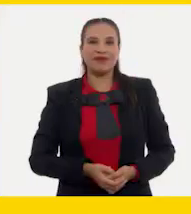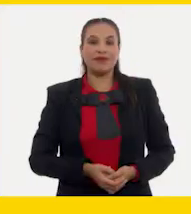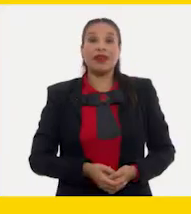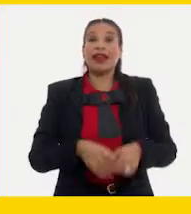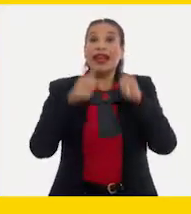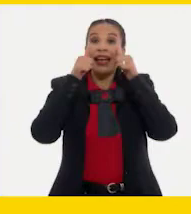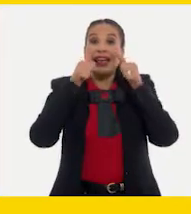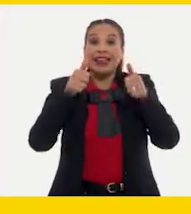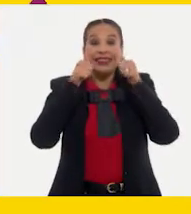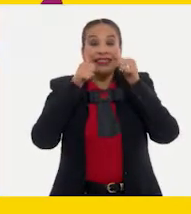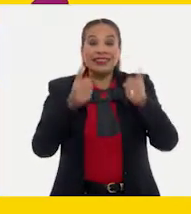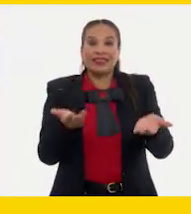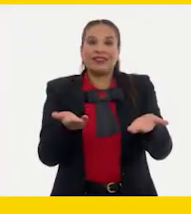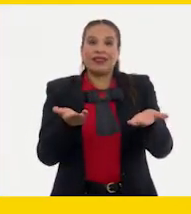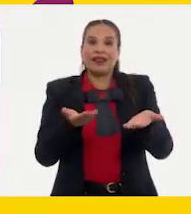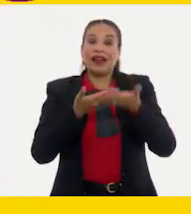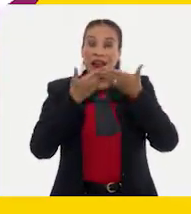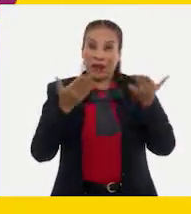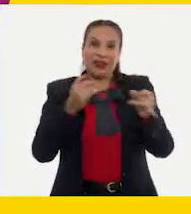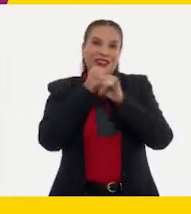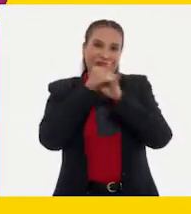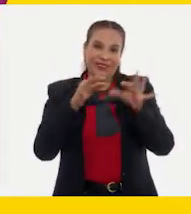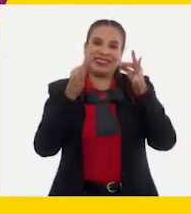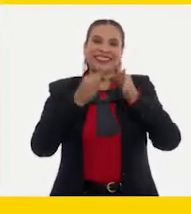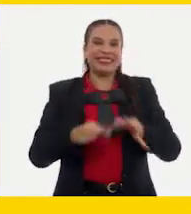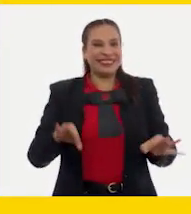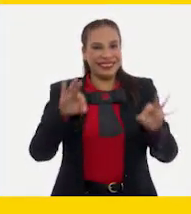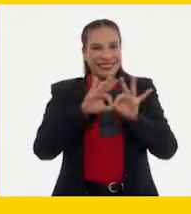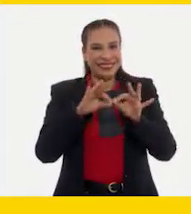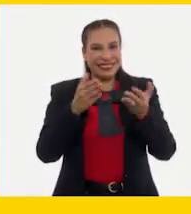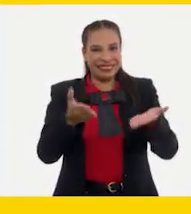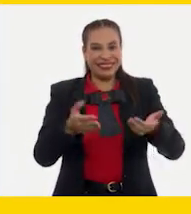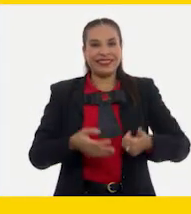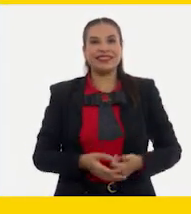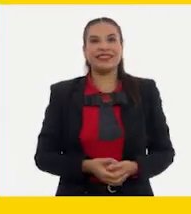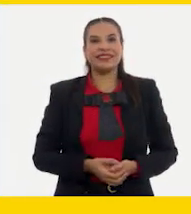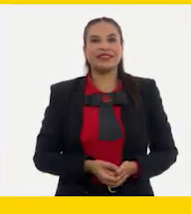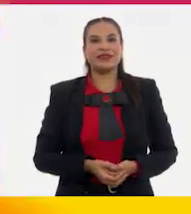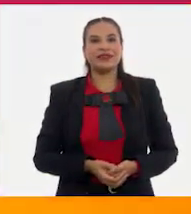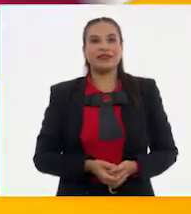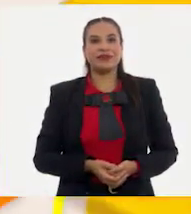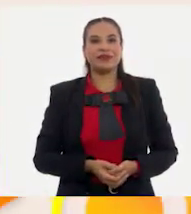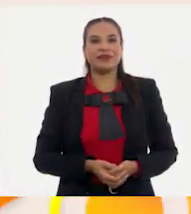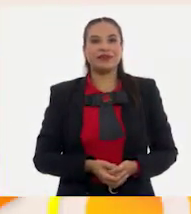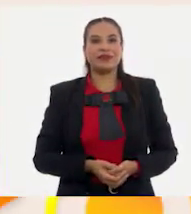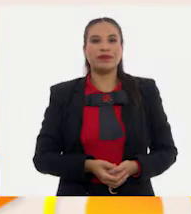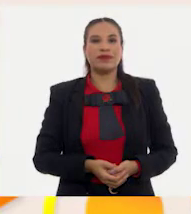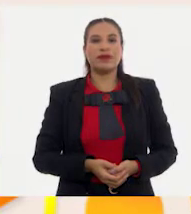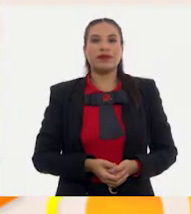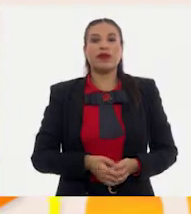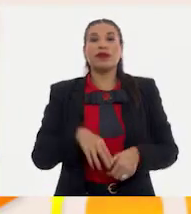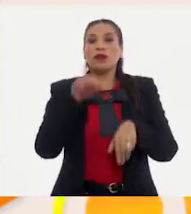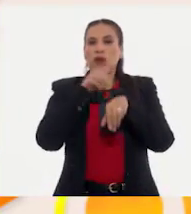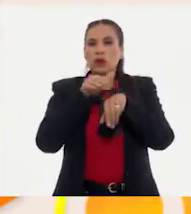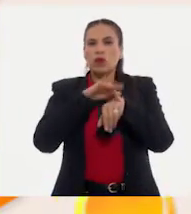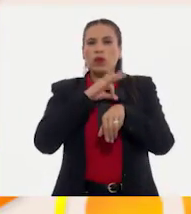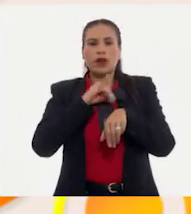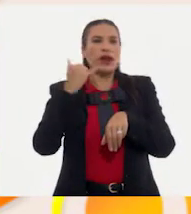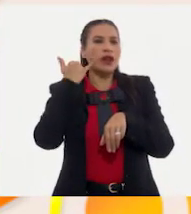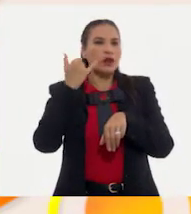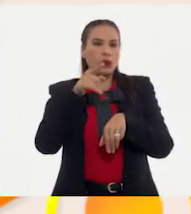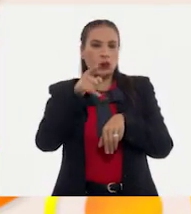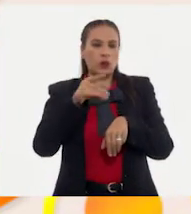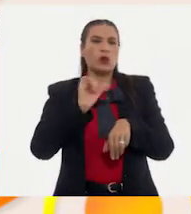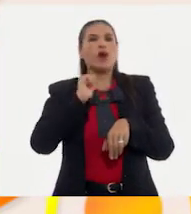Atención, atención, a continuación, información importante. A este número puedes llamar